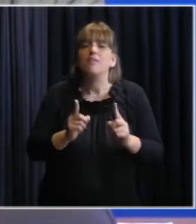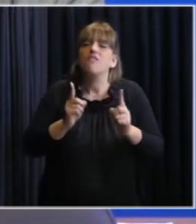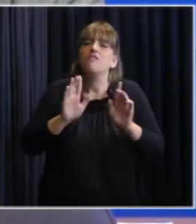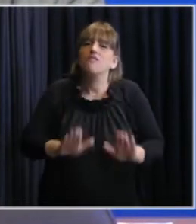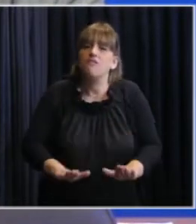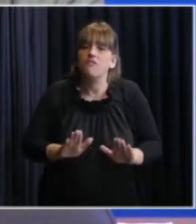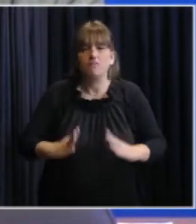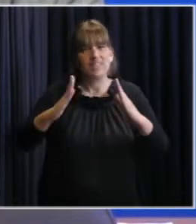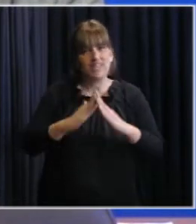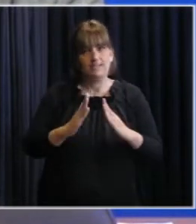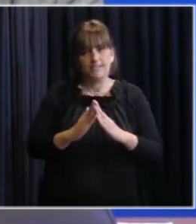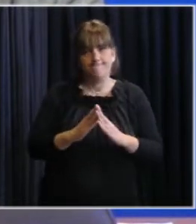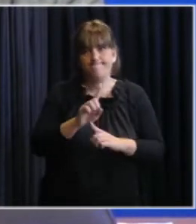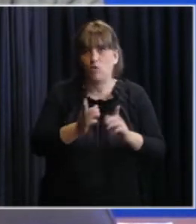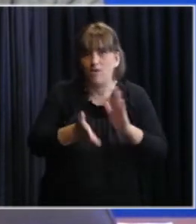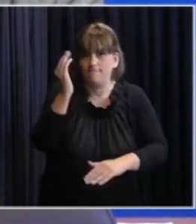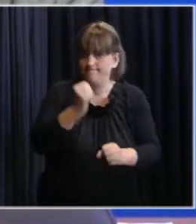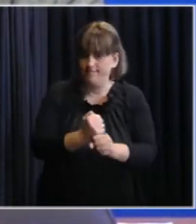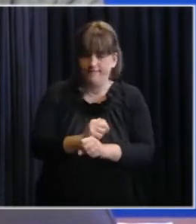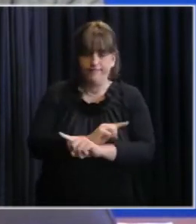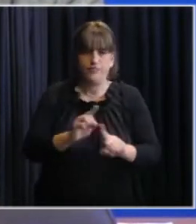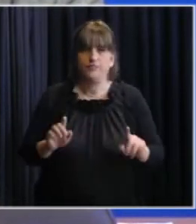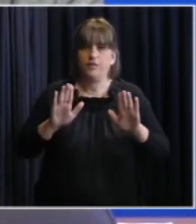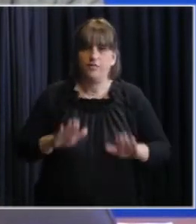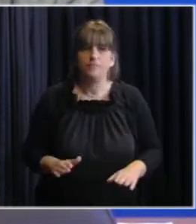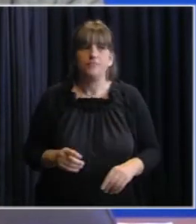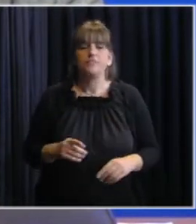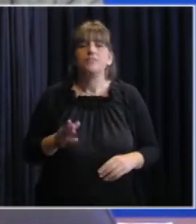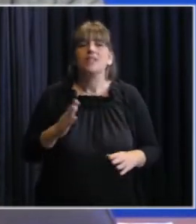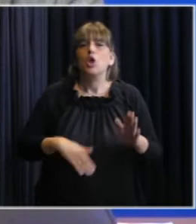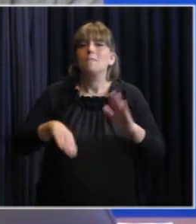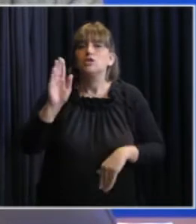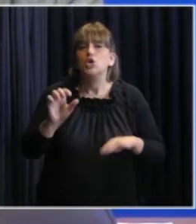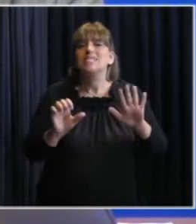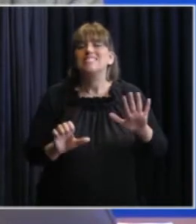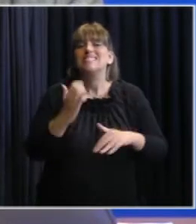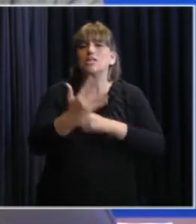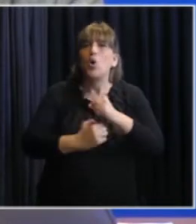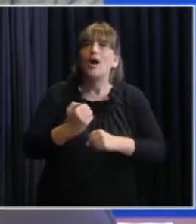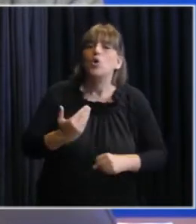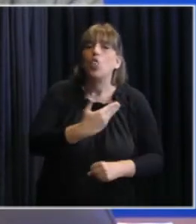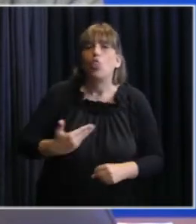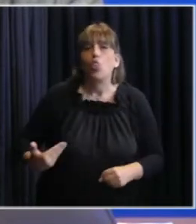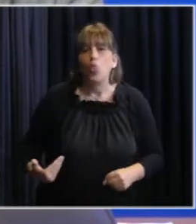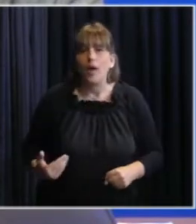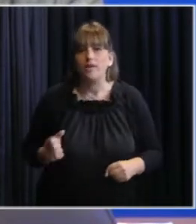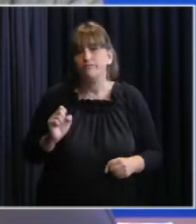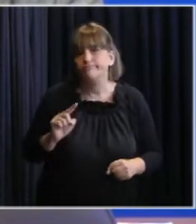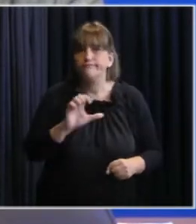queden en sus casas y a los mayores de 65 años que son patronos que son unos 30.000